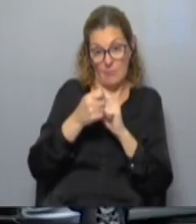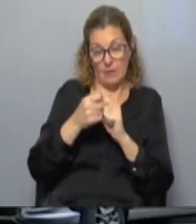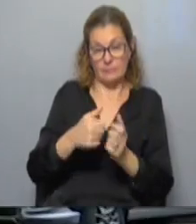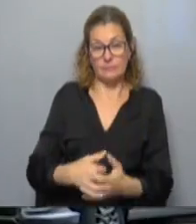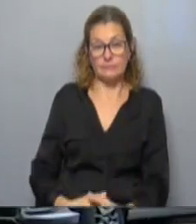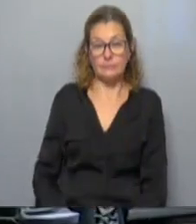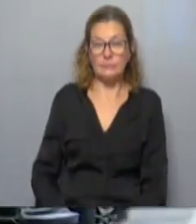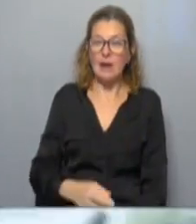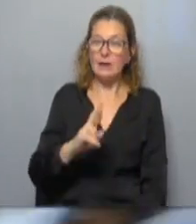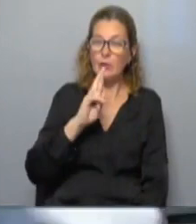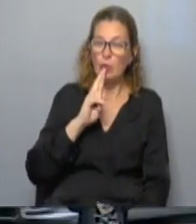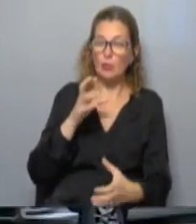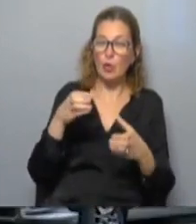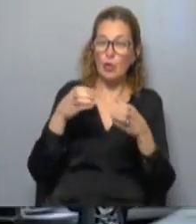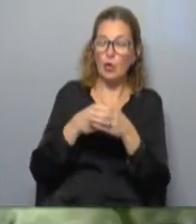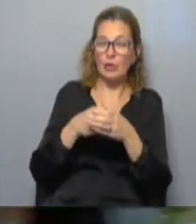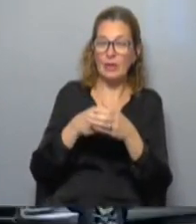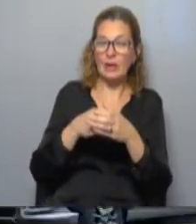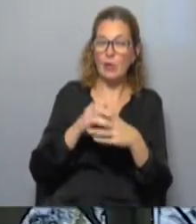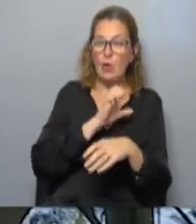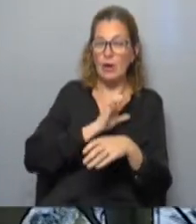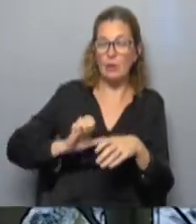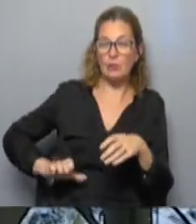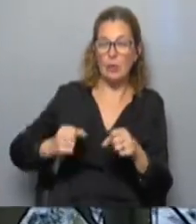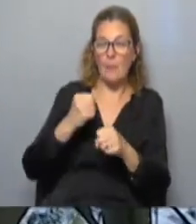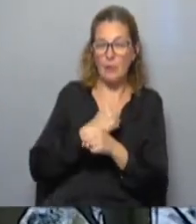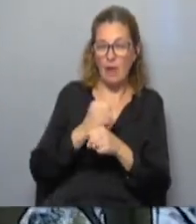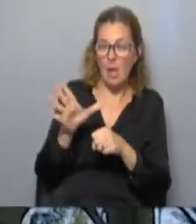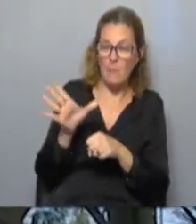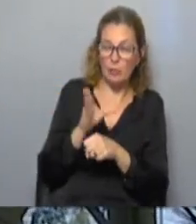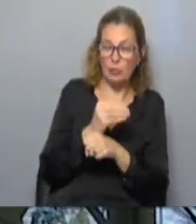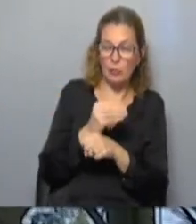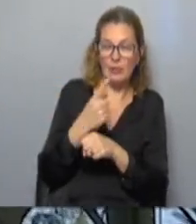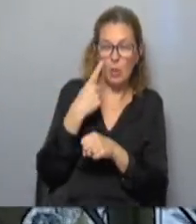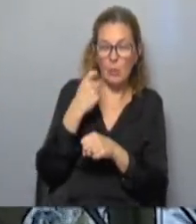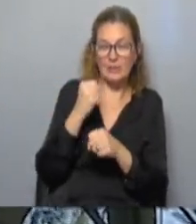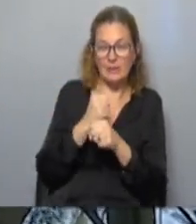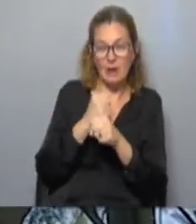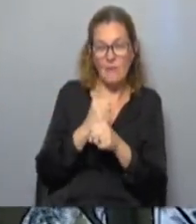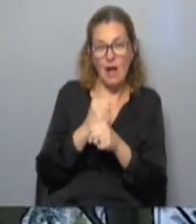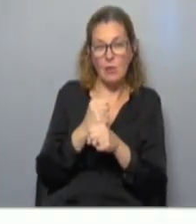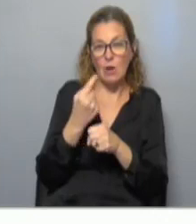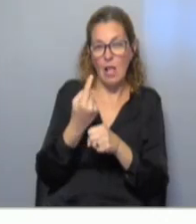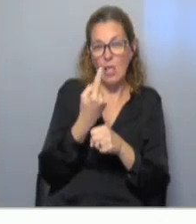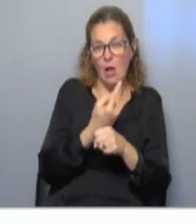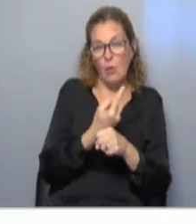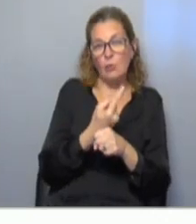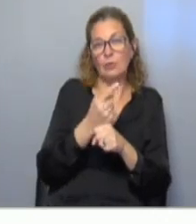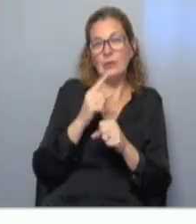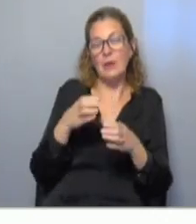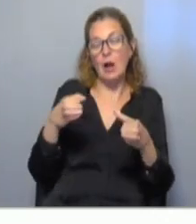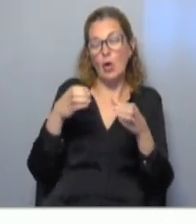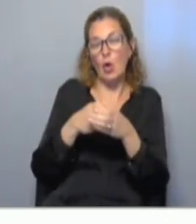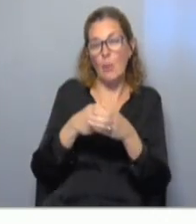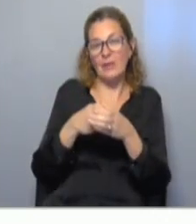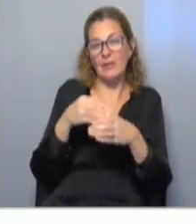La resolución del Consejo Ejecutivo aprobada por unanimidad tuvo en cuenta el trabajo de referentes gremiales y de la Comisión